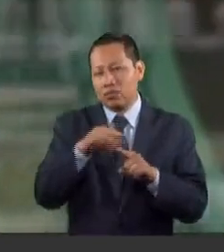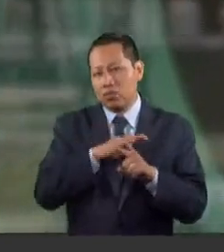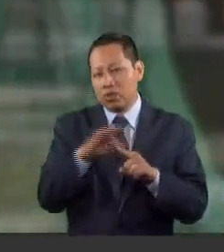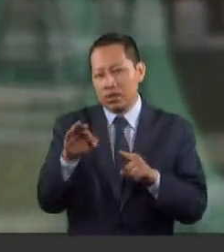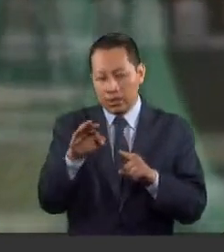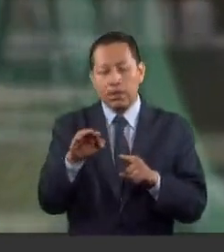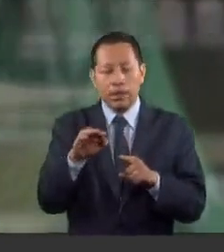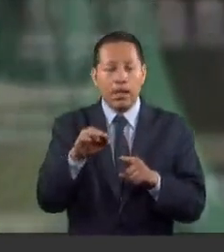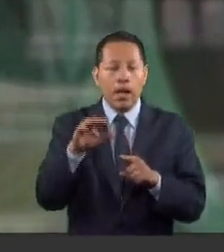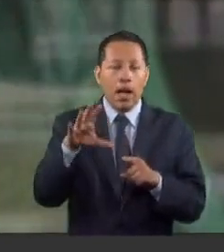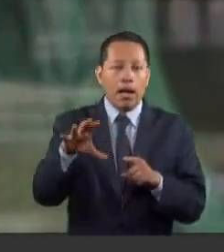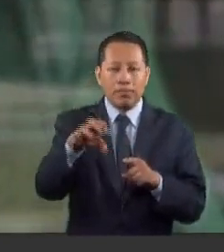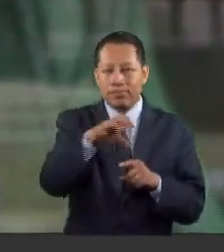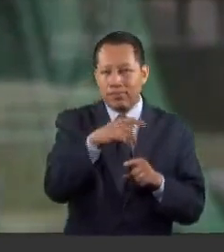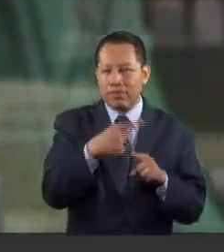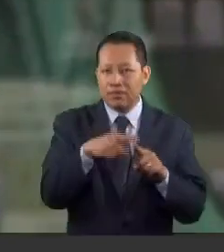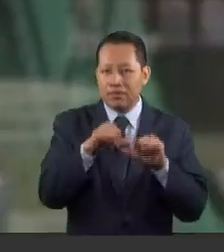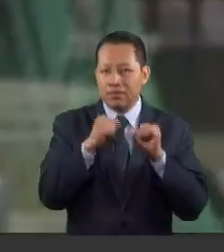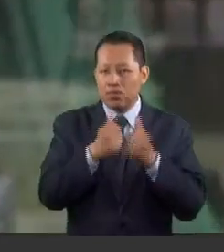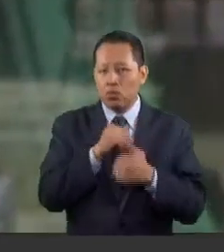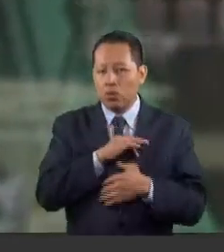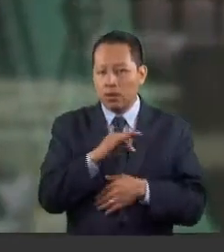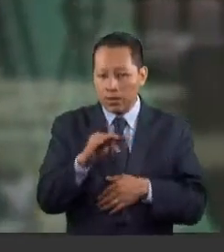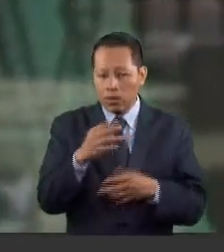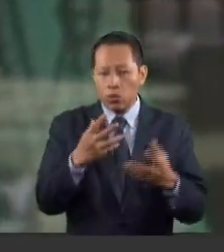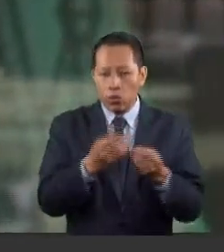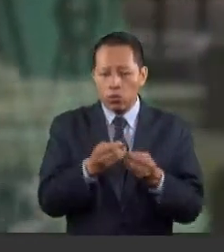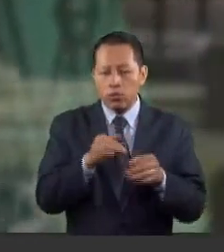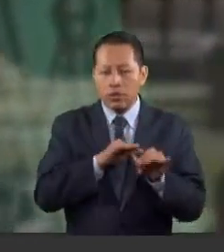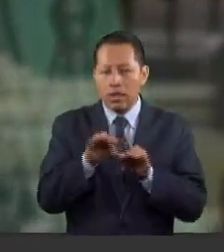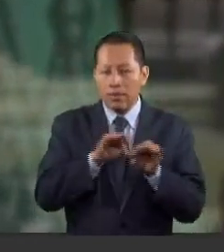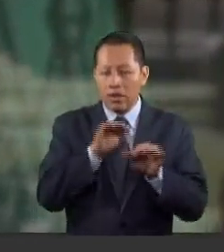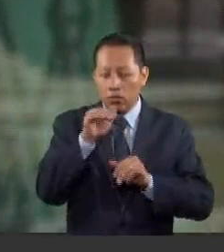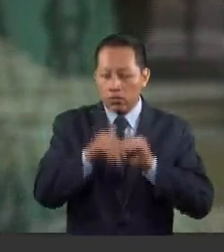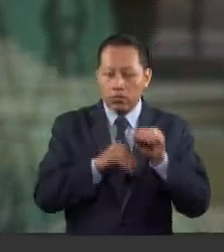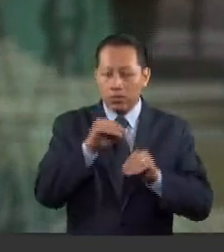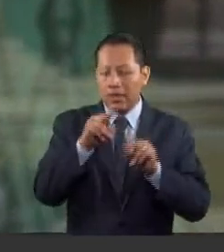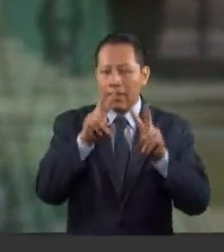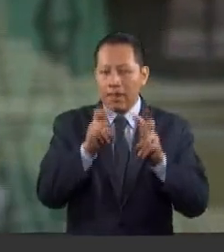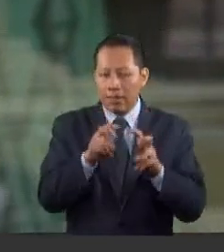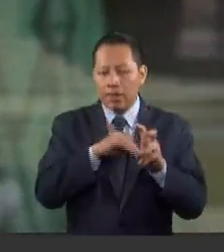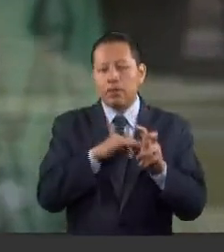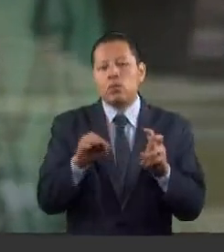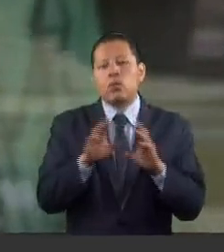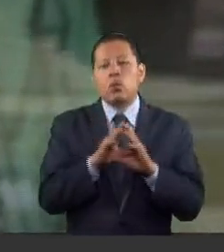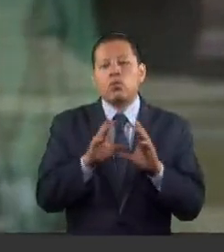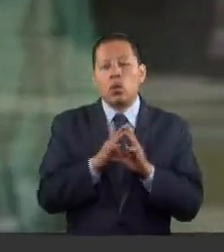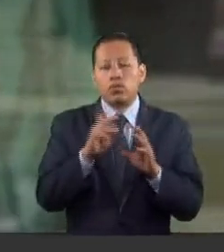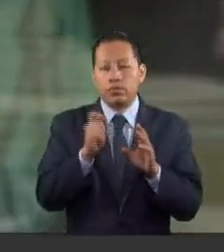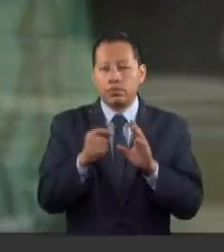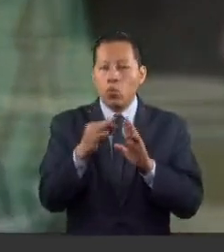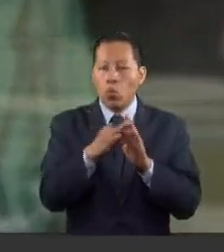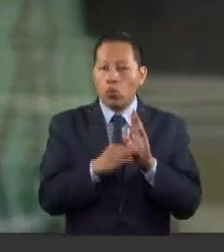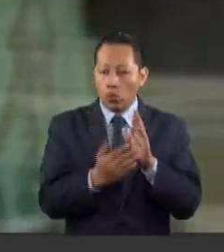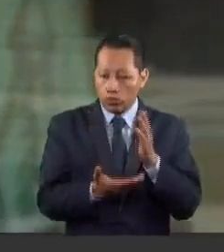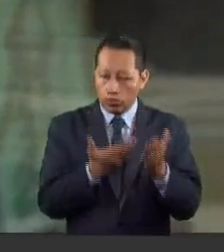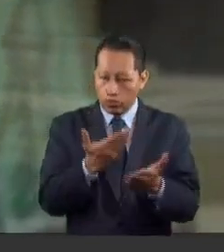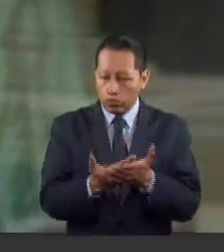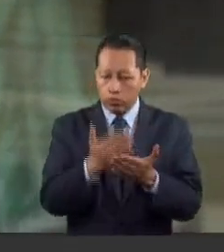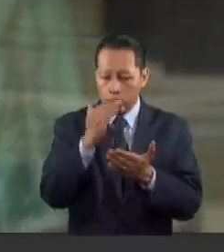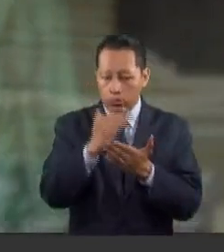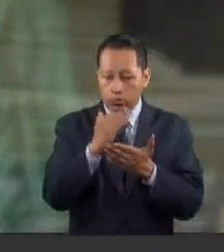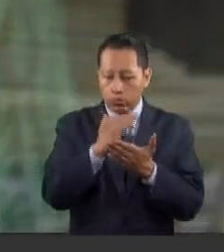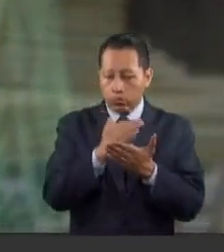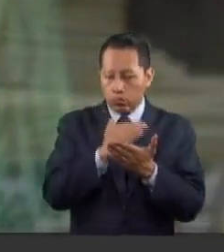Conatram, para que se pueda trabajar en este tema y se puedan poner los puntos en la mesa, sobre